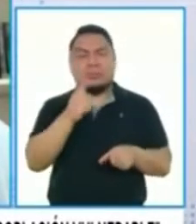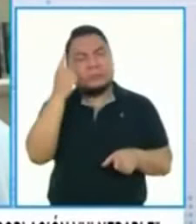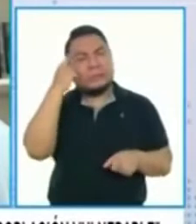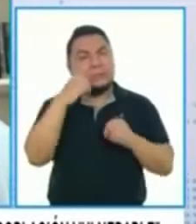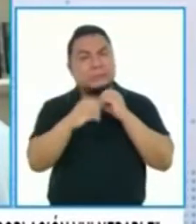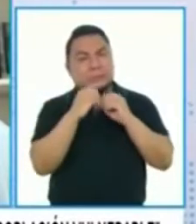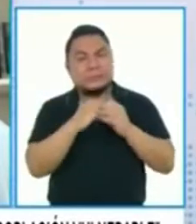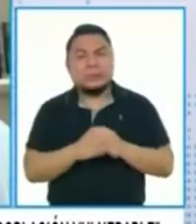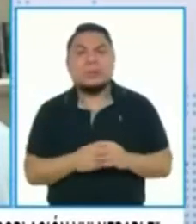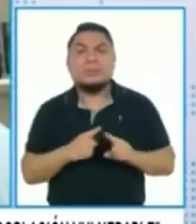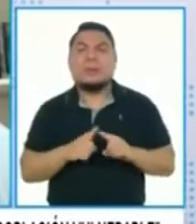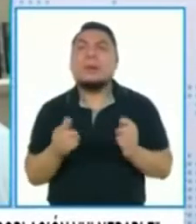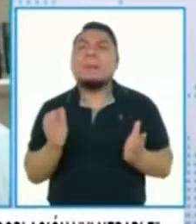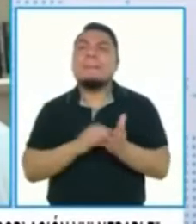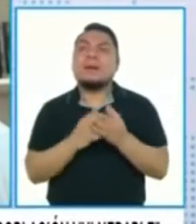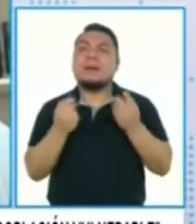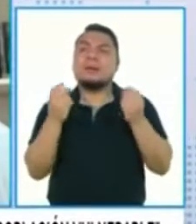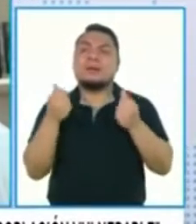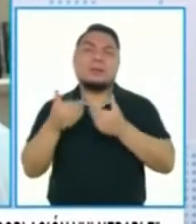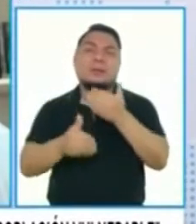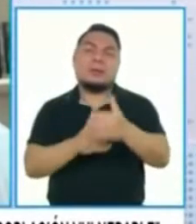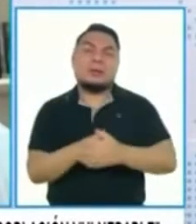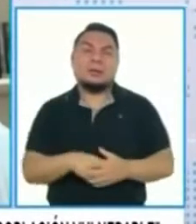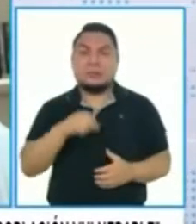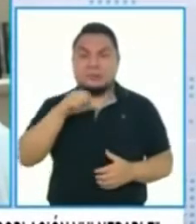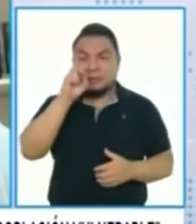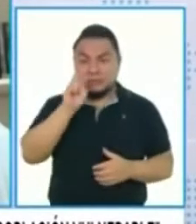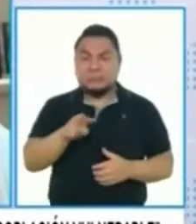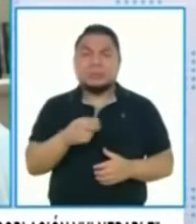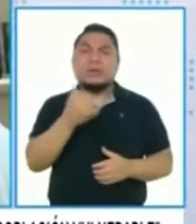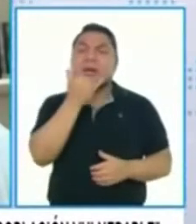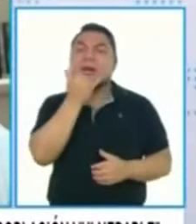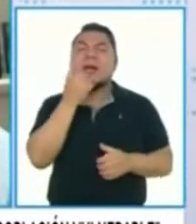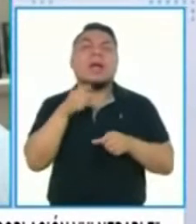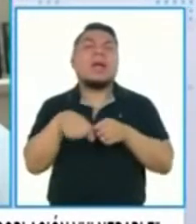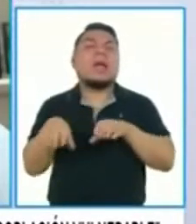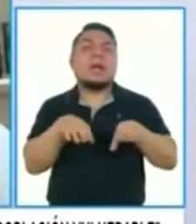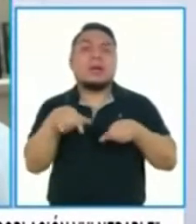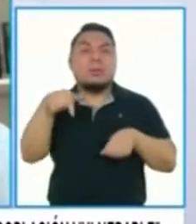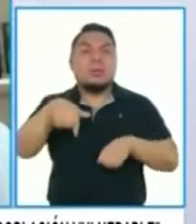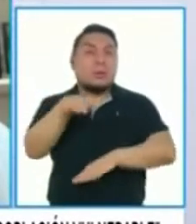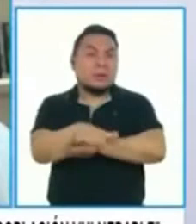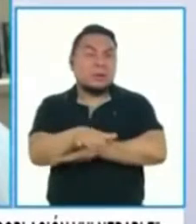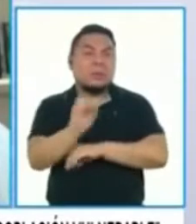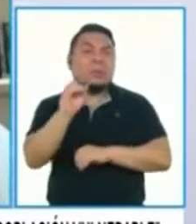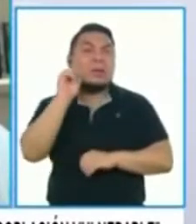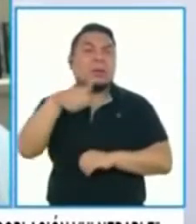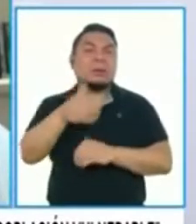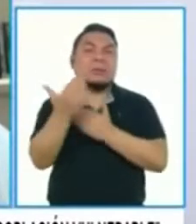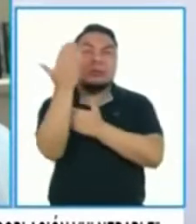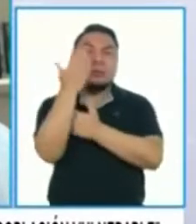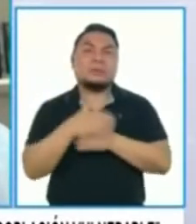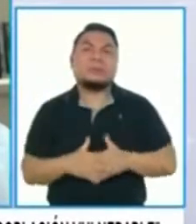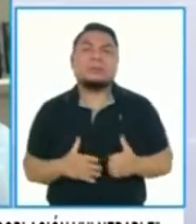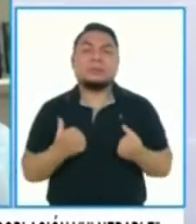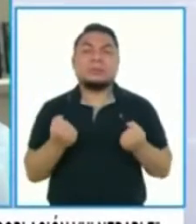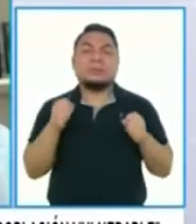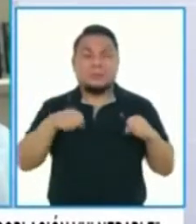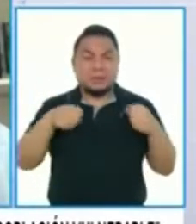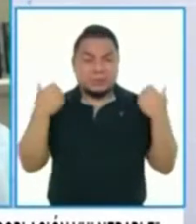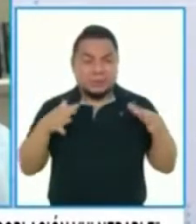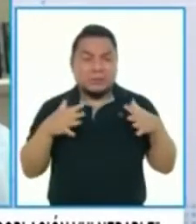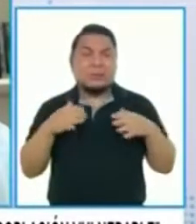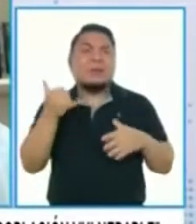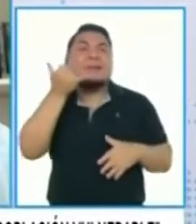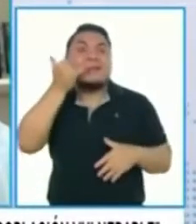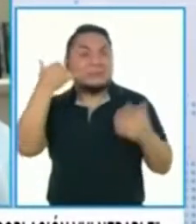y creo que con mayor celeridad, hay que ver qué vamos a hacer hoy día en la tarde, mañana en la mañana. Ya debemos